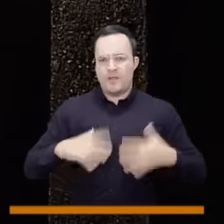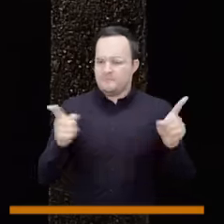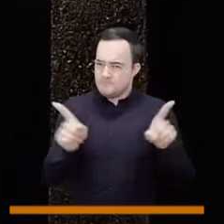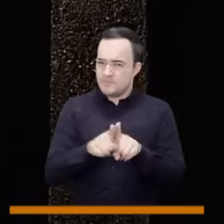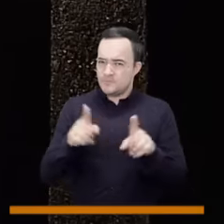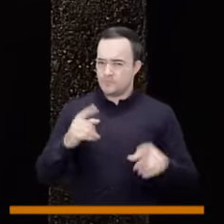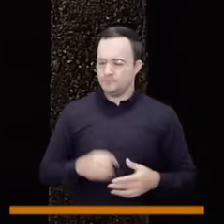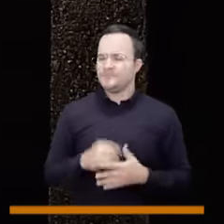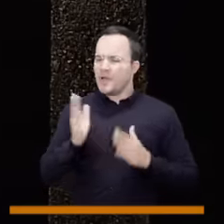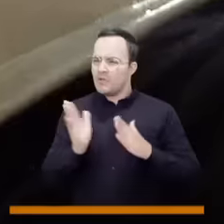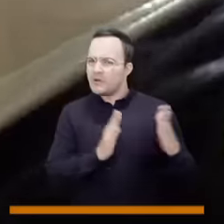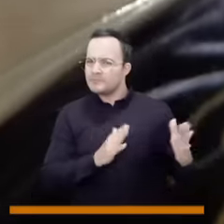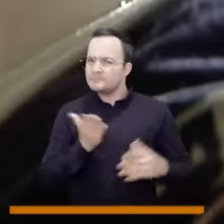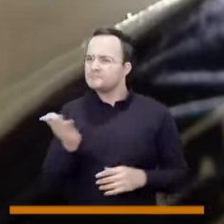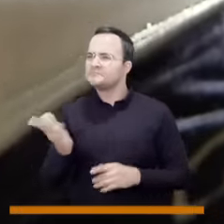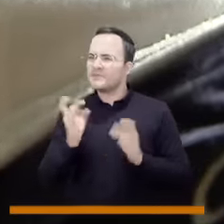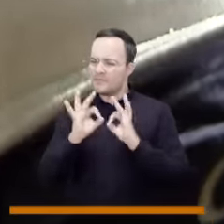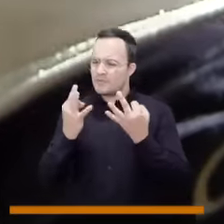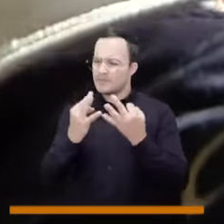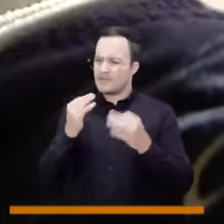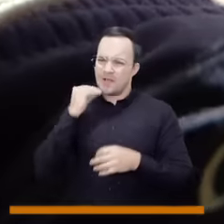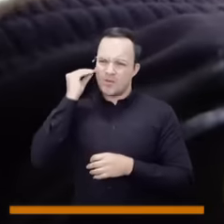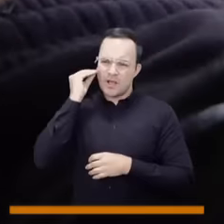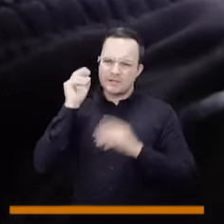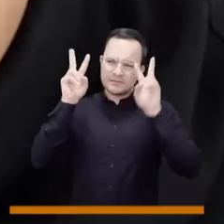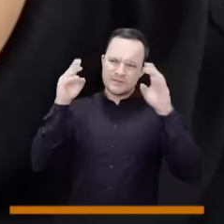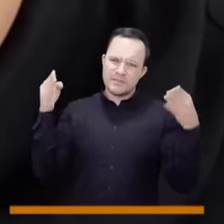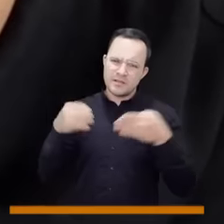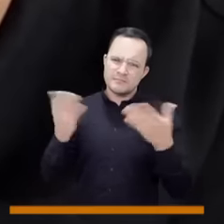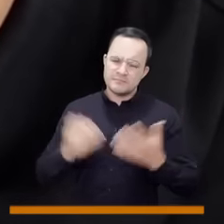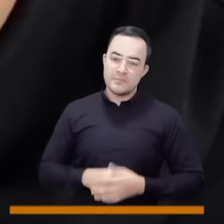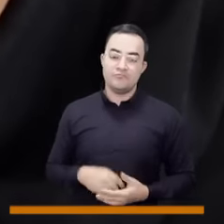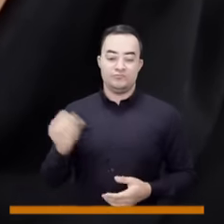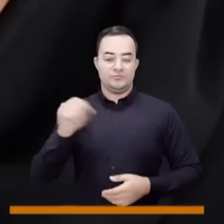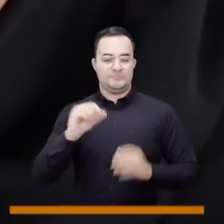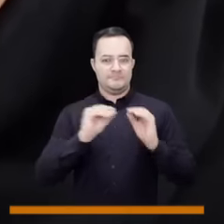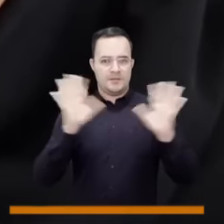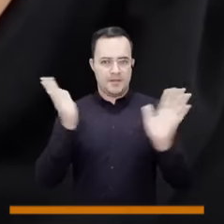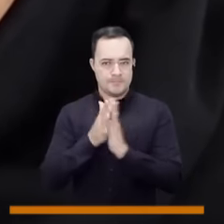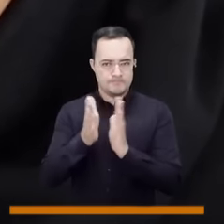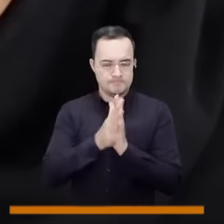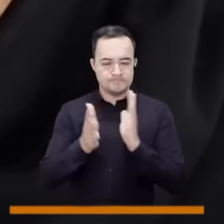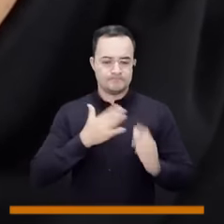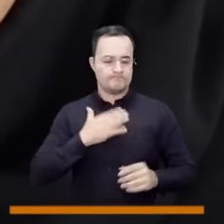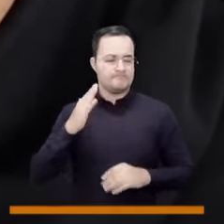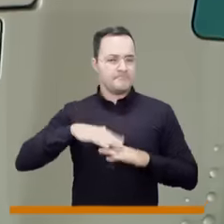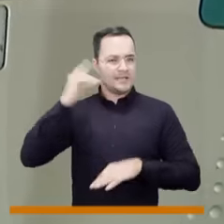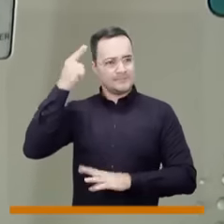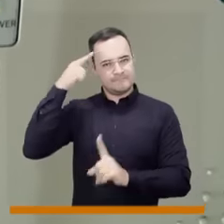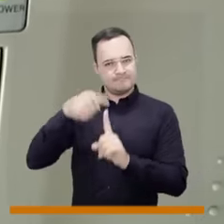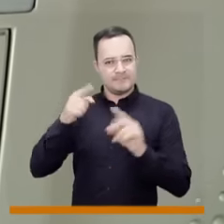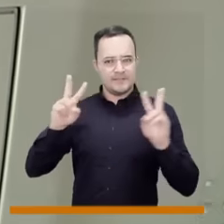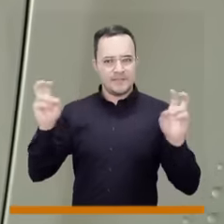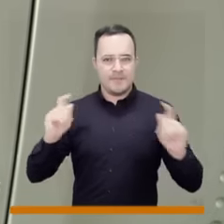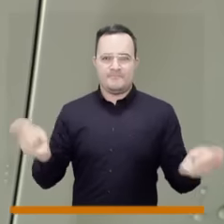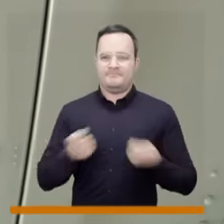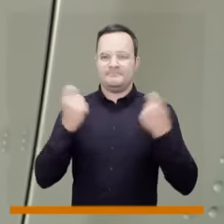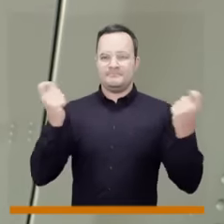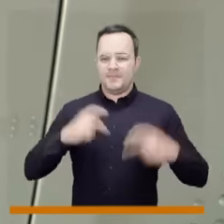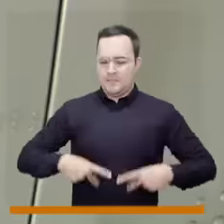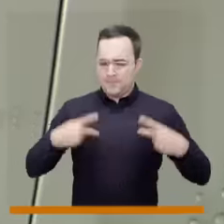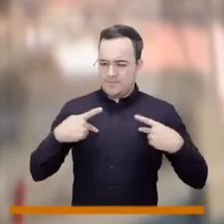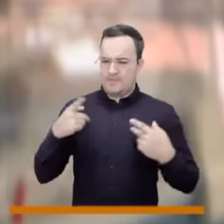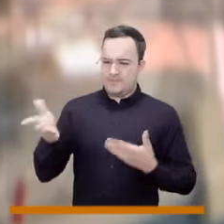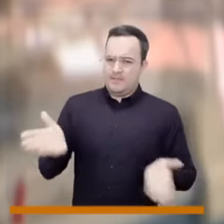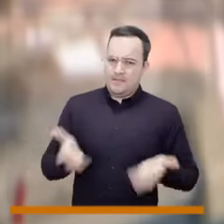sus preocupaciones. Sí, nosotros en definitiva somos un partido pro vida. Nosotros siempre hemos promovido en medio del país